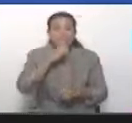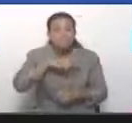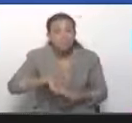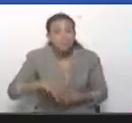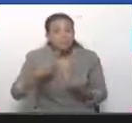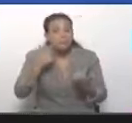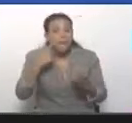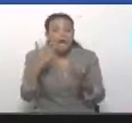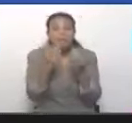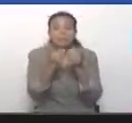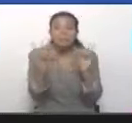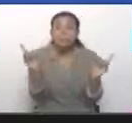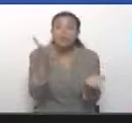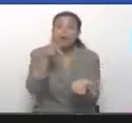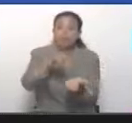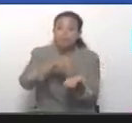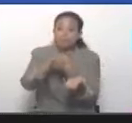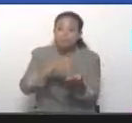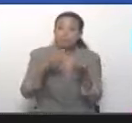bella!